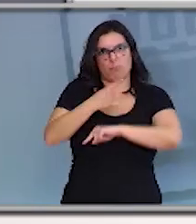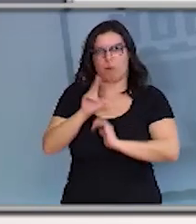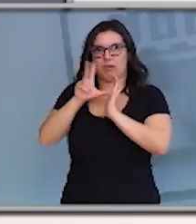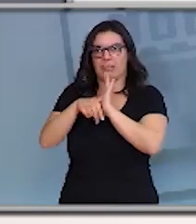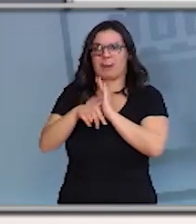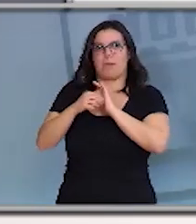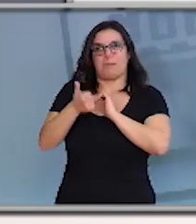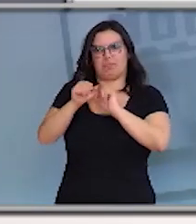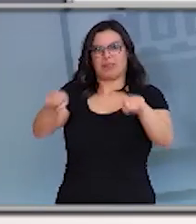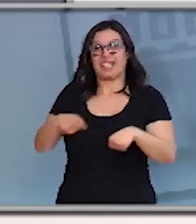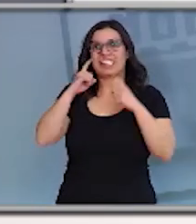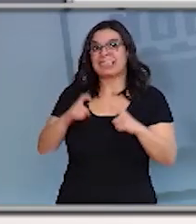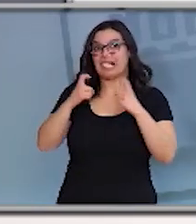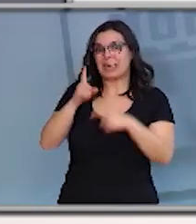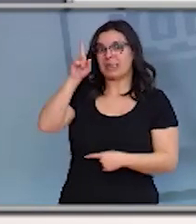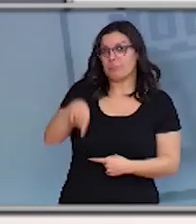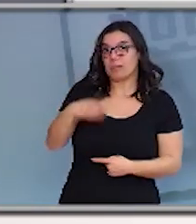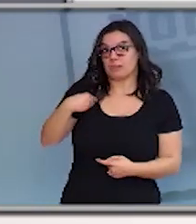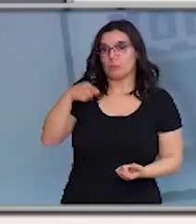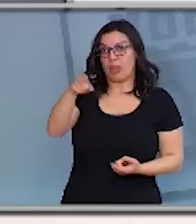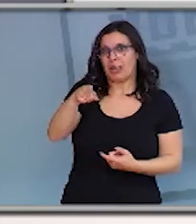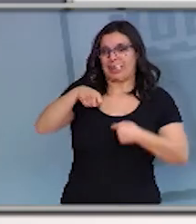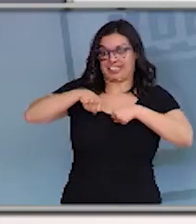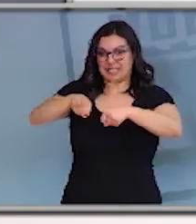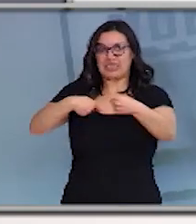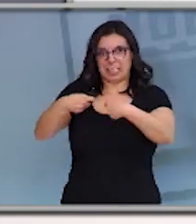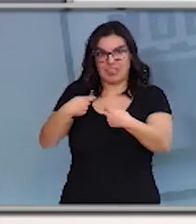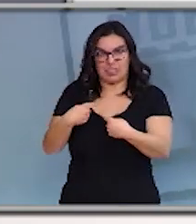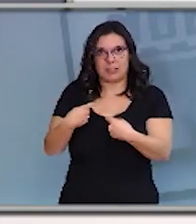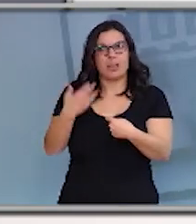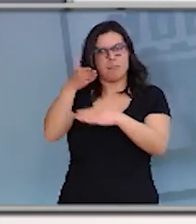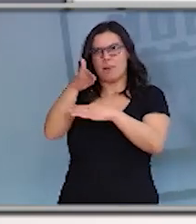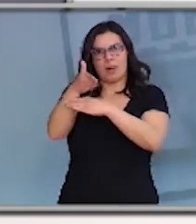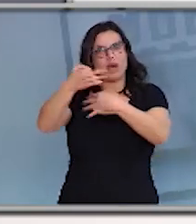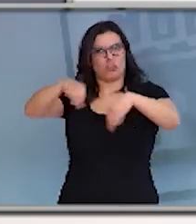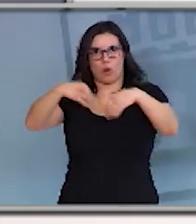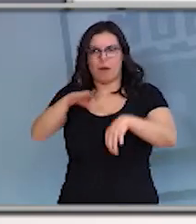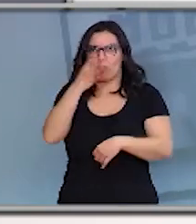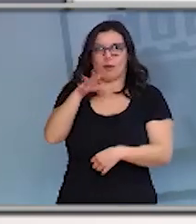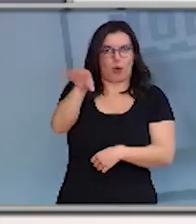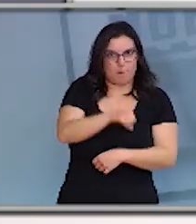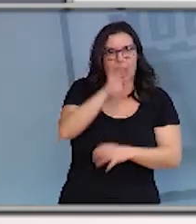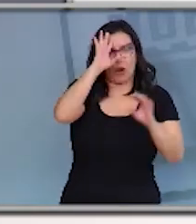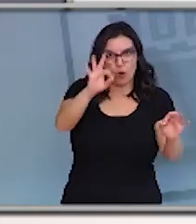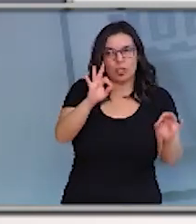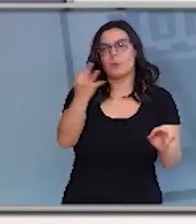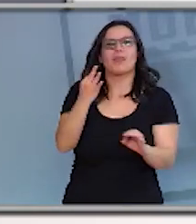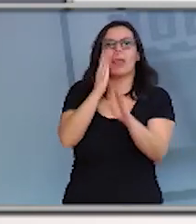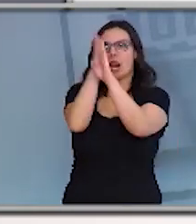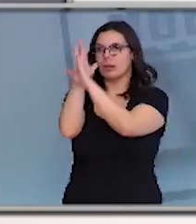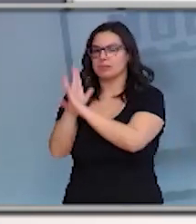intentar que en esas superficies en as que tenemos que seguir yendo porque hai que comer e hai que tomar medicamentos, hai que hacerlo de maneira